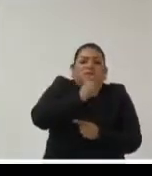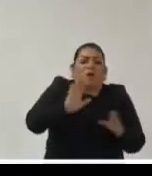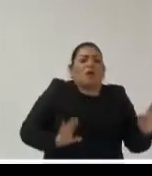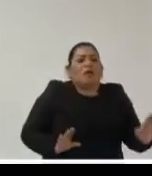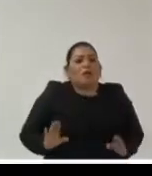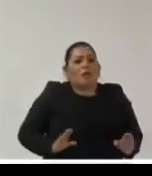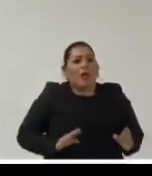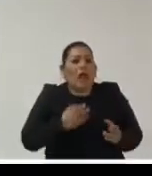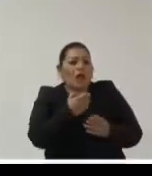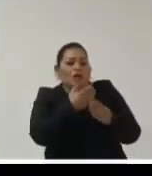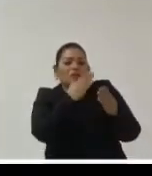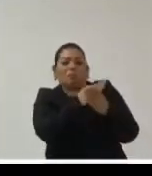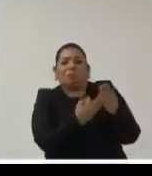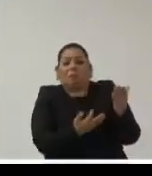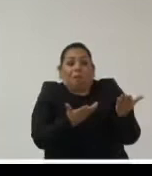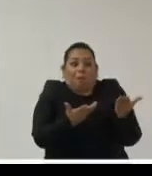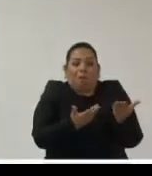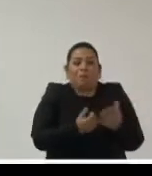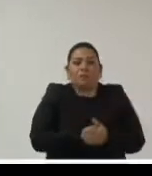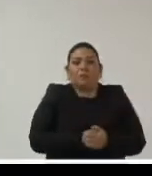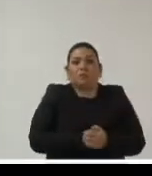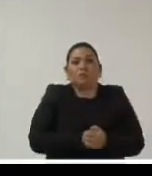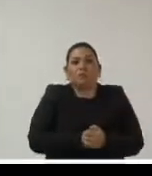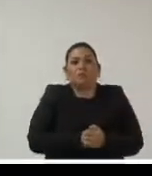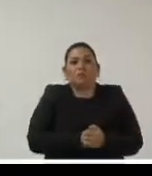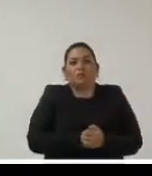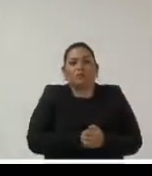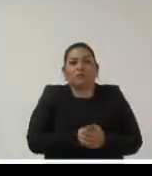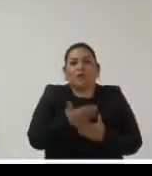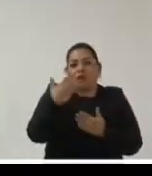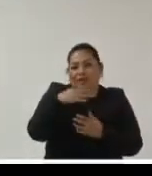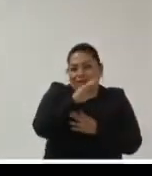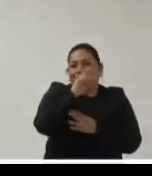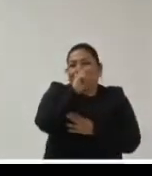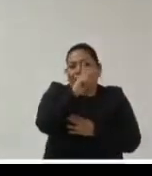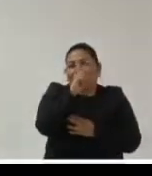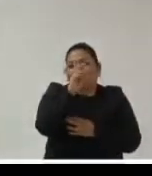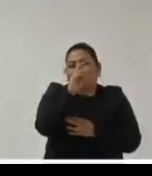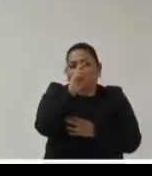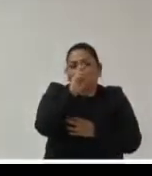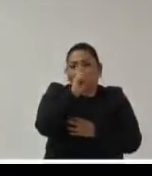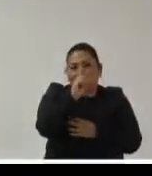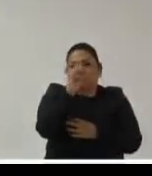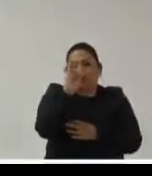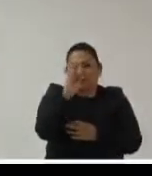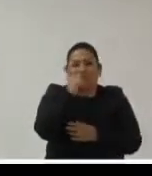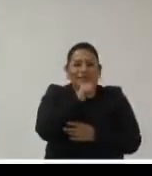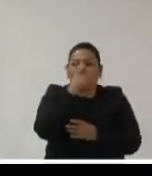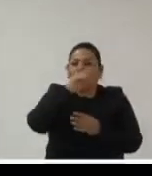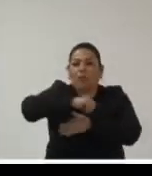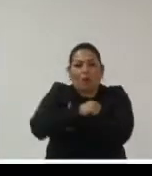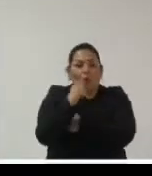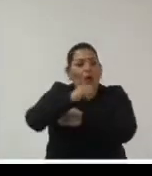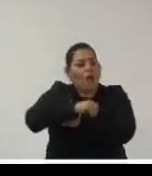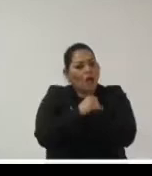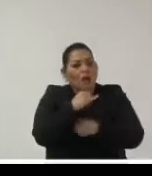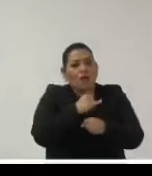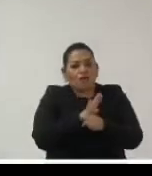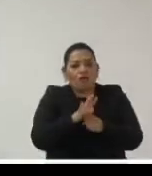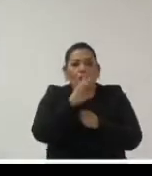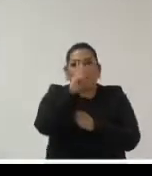de esos formatos Andrés hablaba de la tiramía del pdf y por supuesto Daniel también